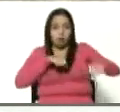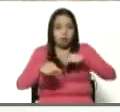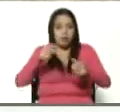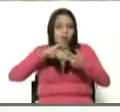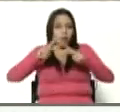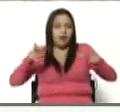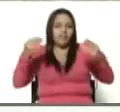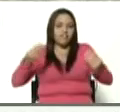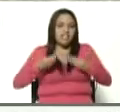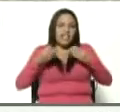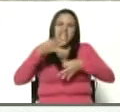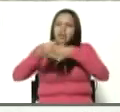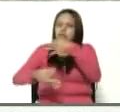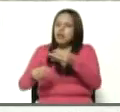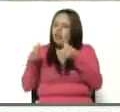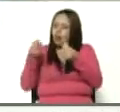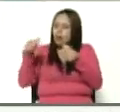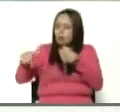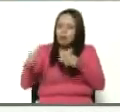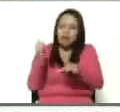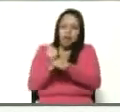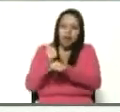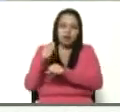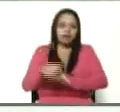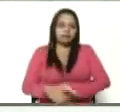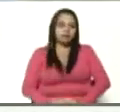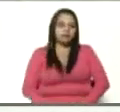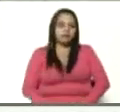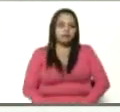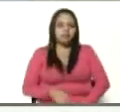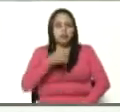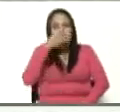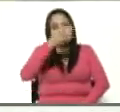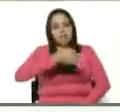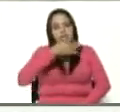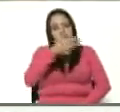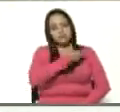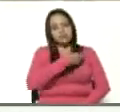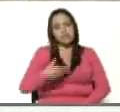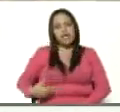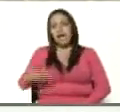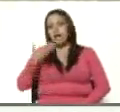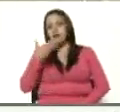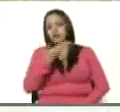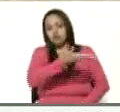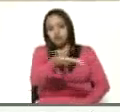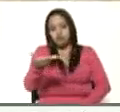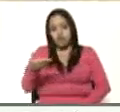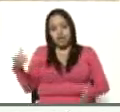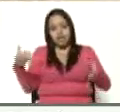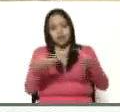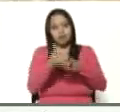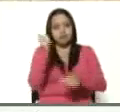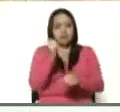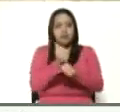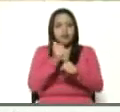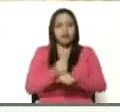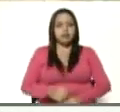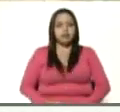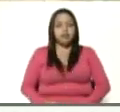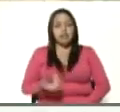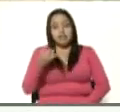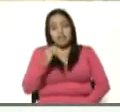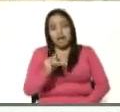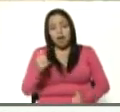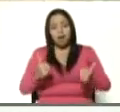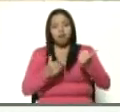explique qué es lo que se está realizando aquí. Buenas tardes, señor presidente, agradecido con usted y con todo su equipo de trabajo quienes han estado